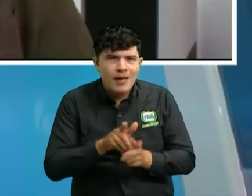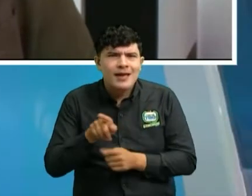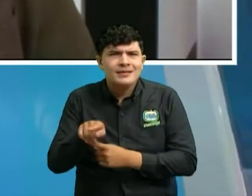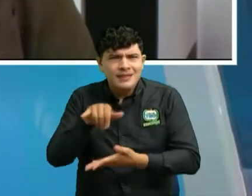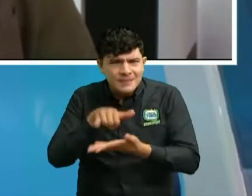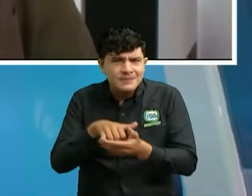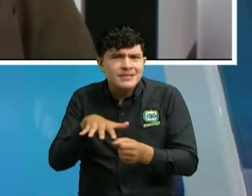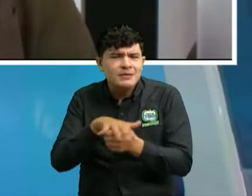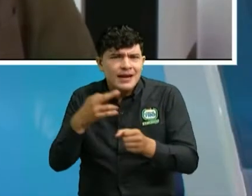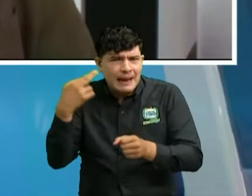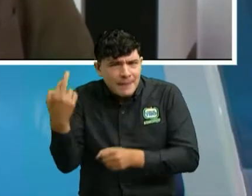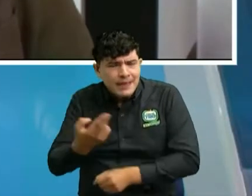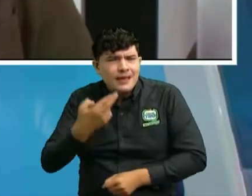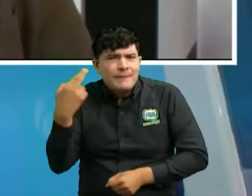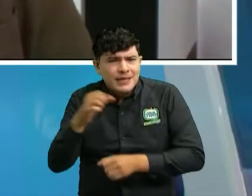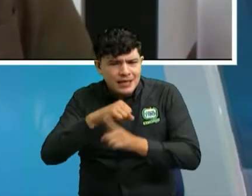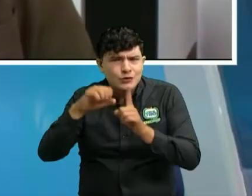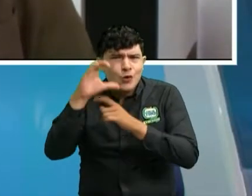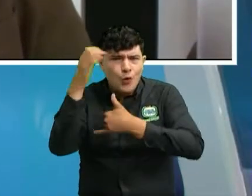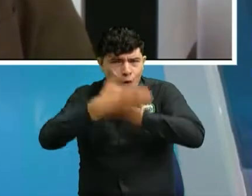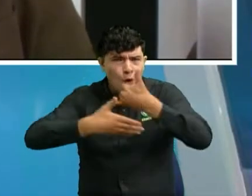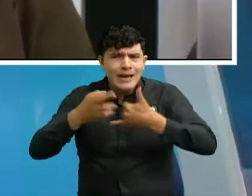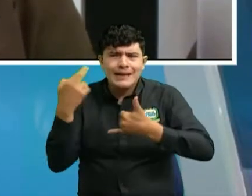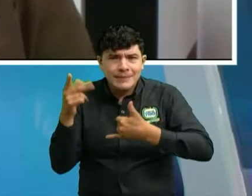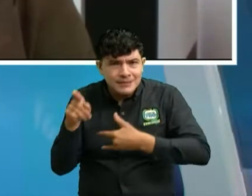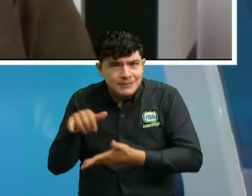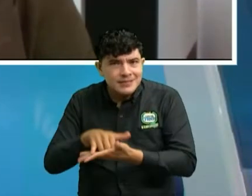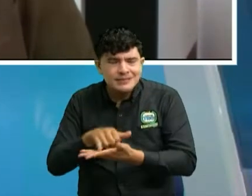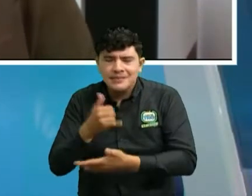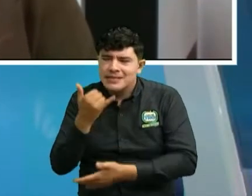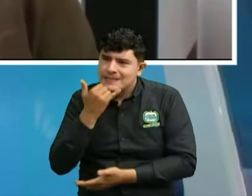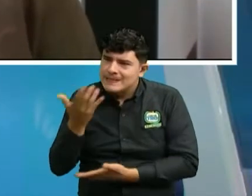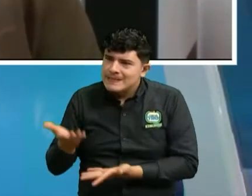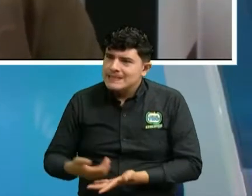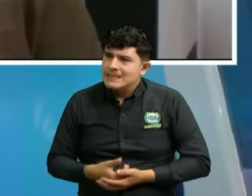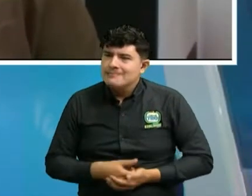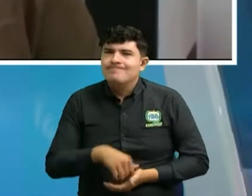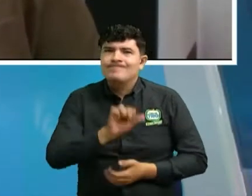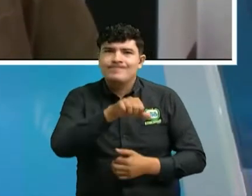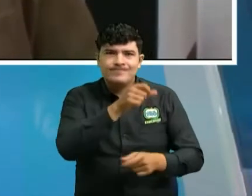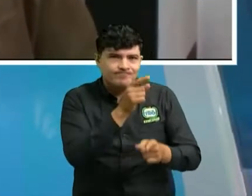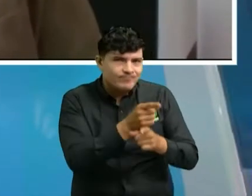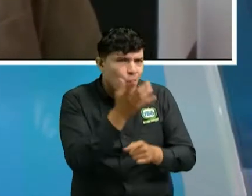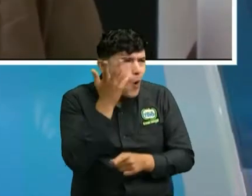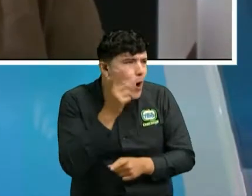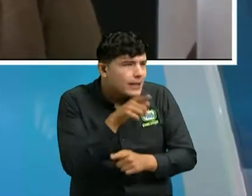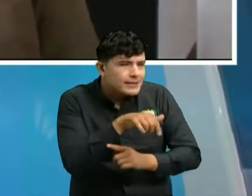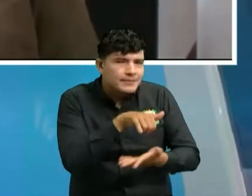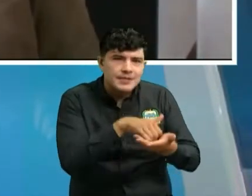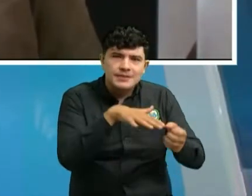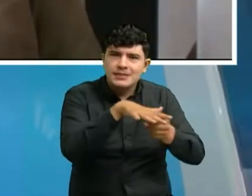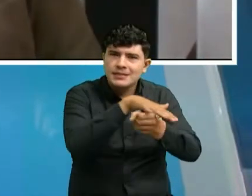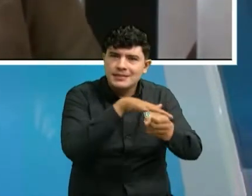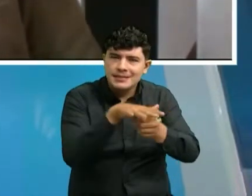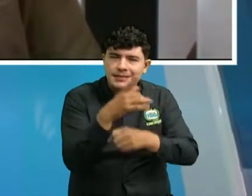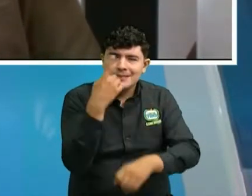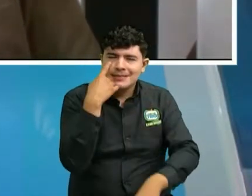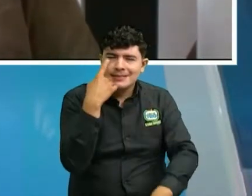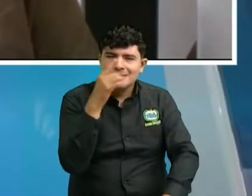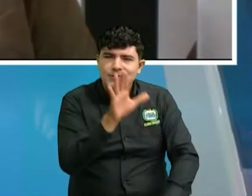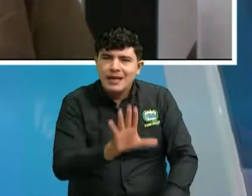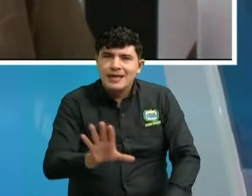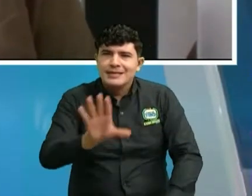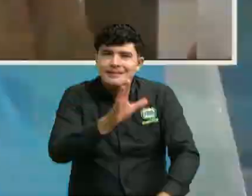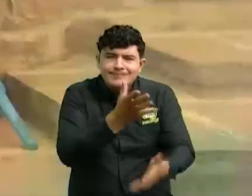hoy si claro esto se ha convertido en el pan nuestro de cada día y ahí es donde hay que hacerle un